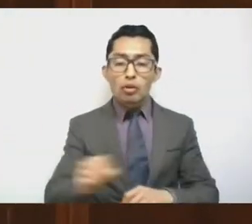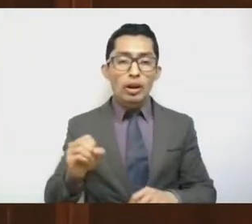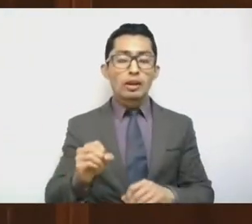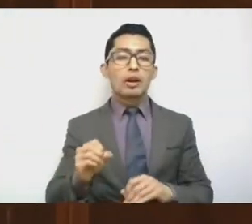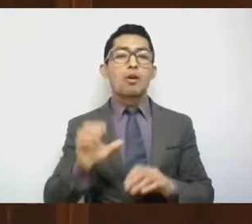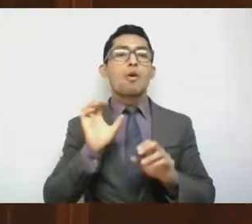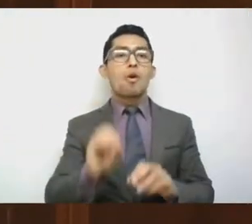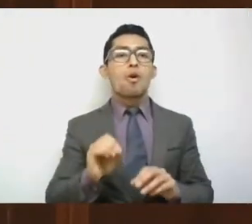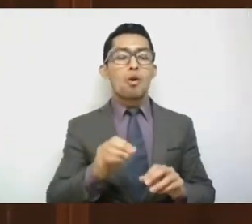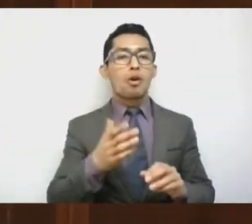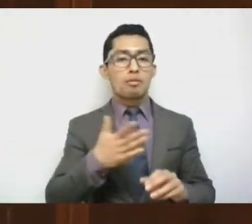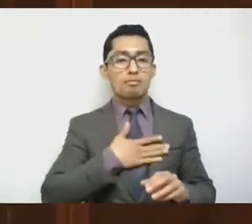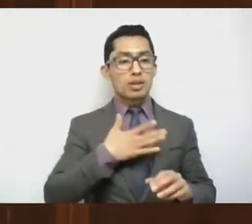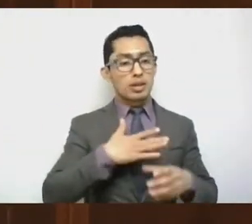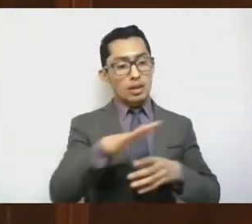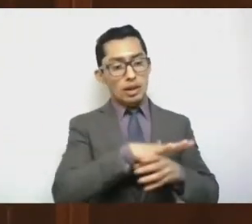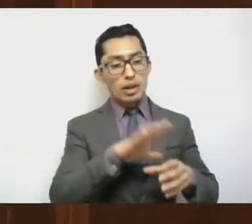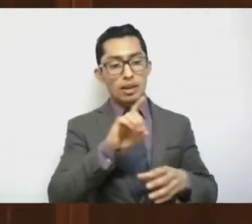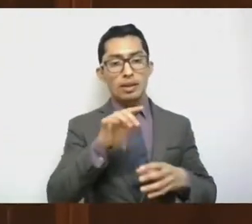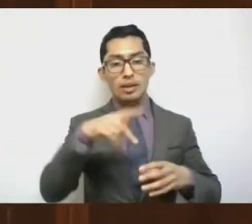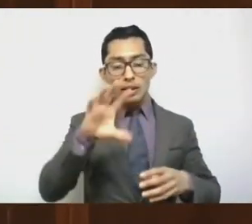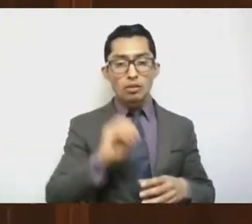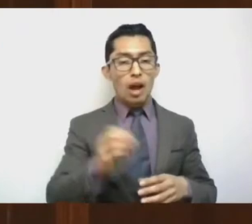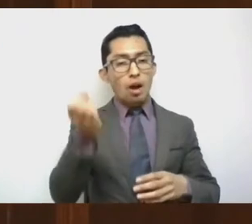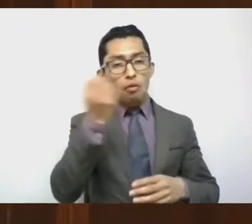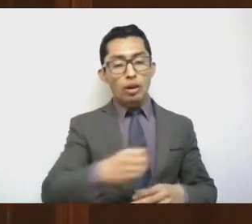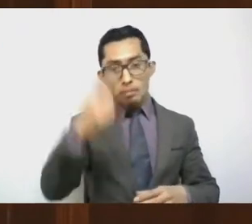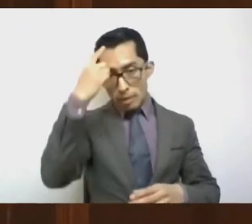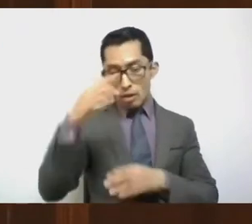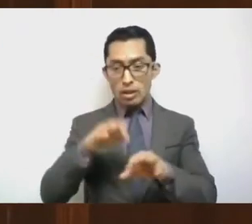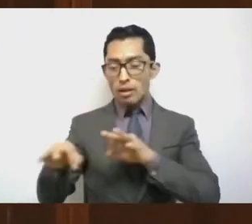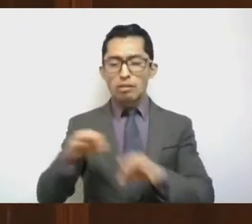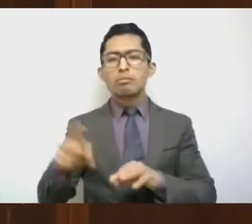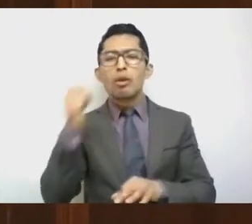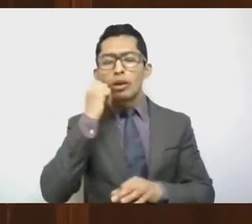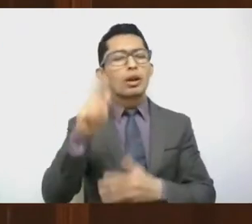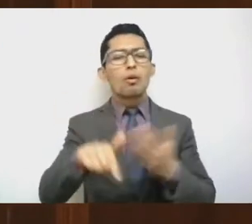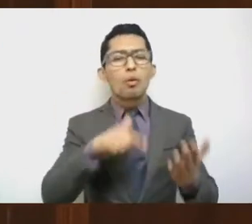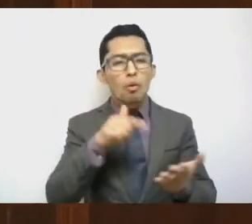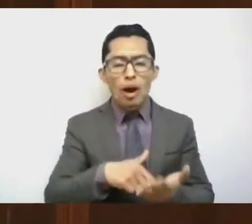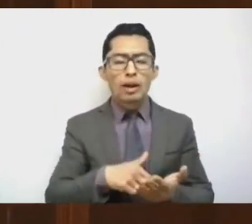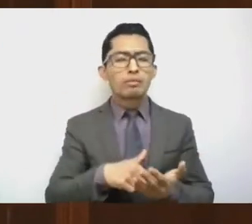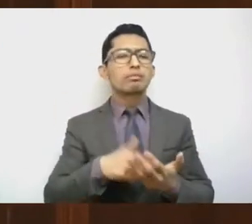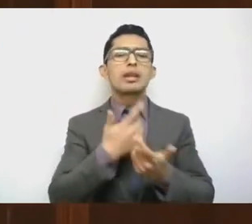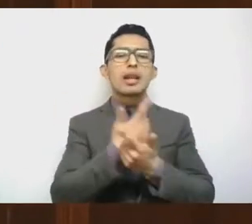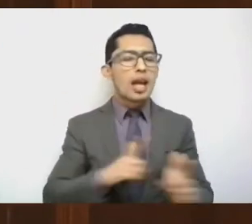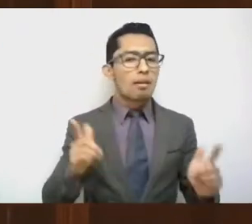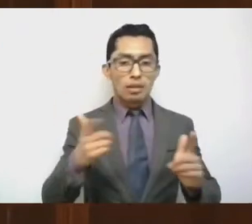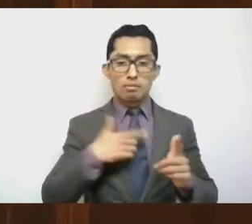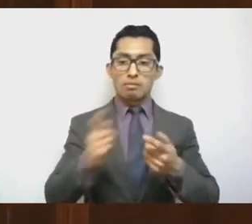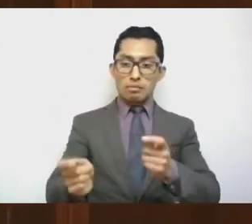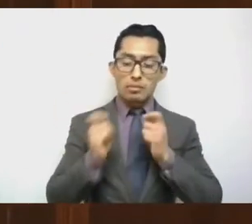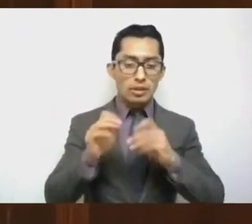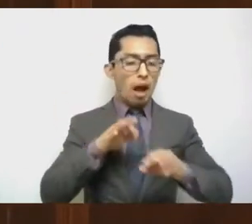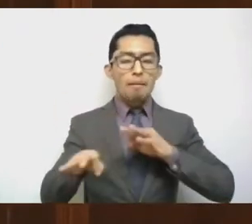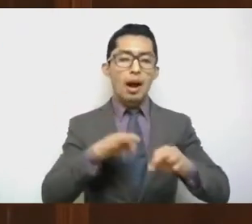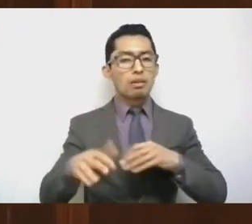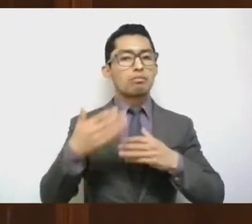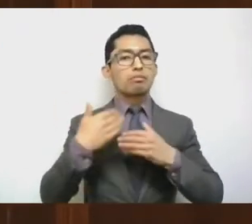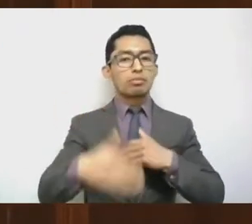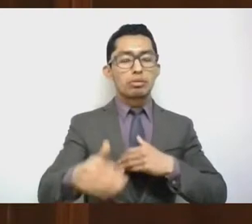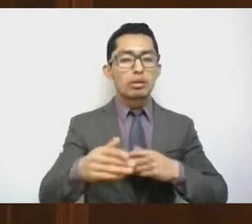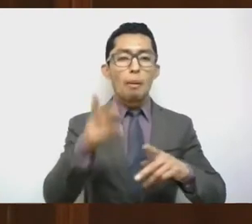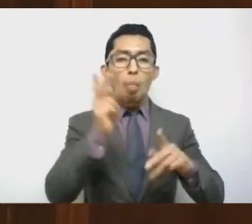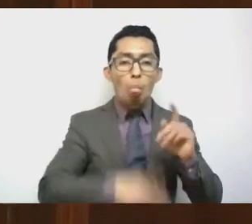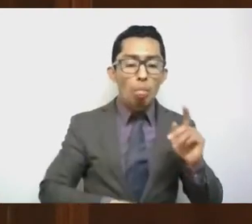territorio que representamos para estar haciendo el trabajo, el trabajo es permanente, es ininterrumpido,